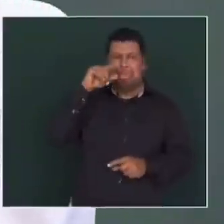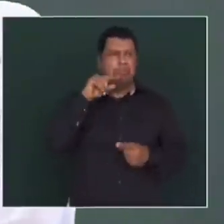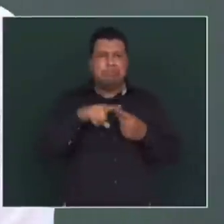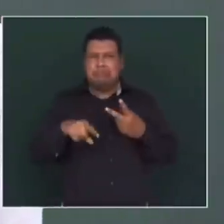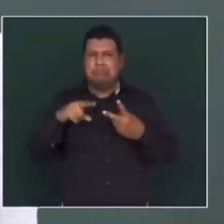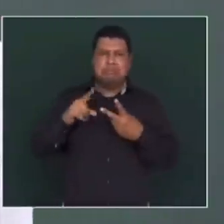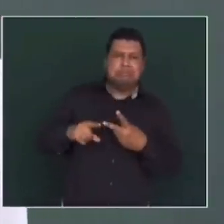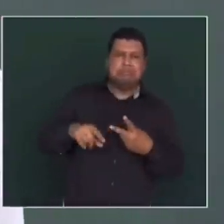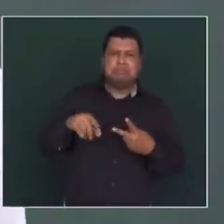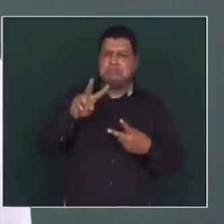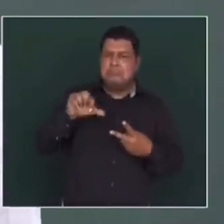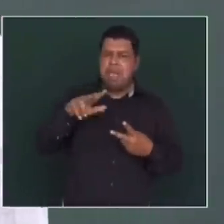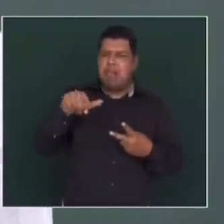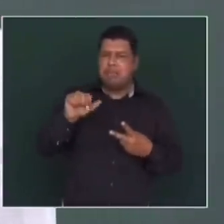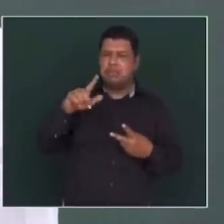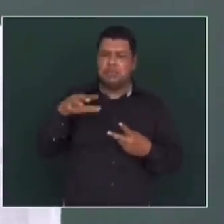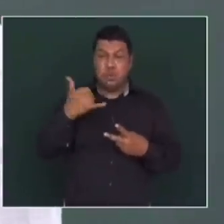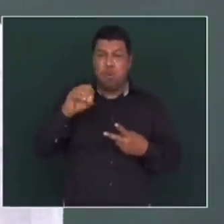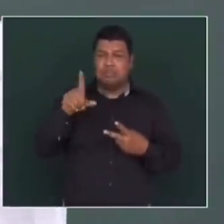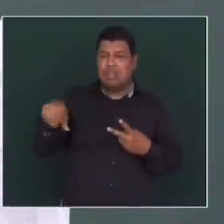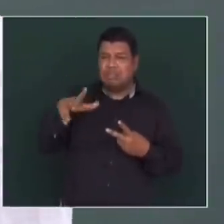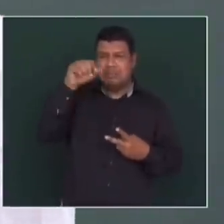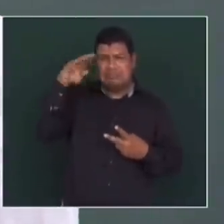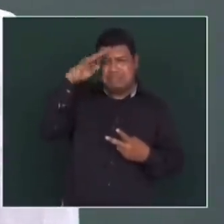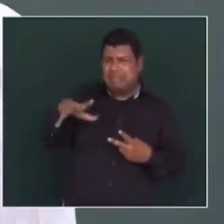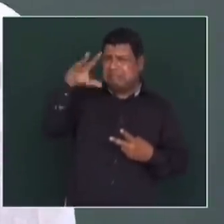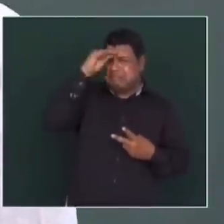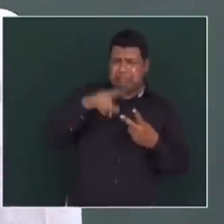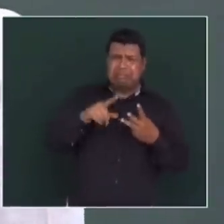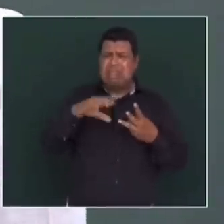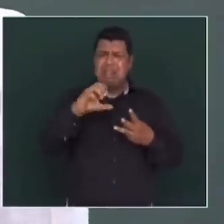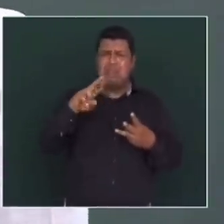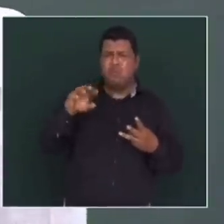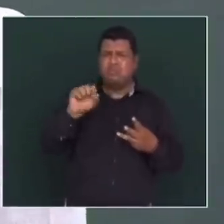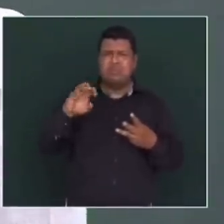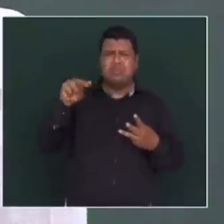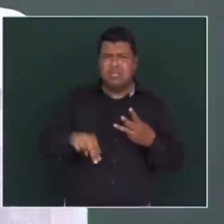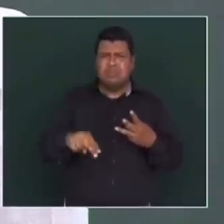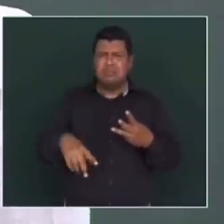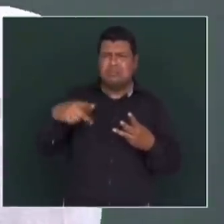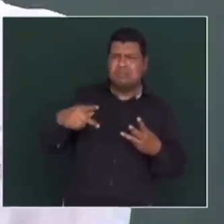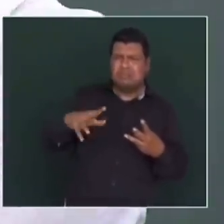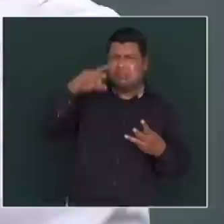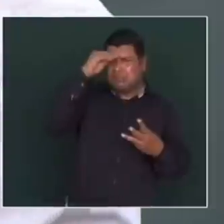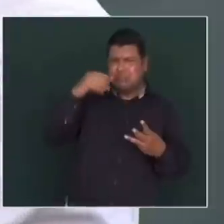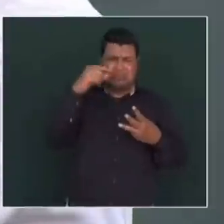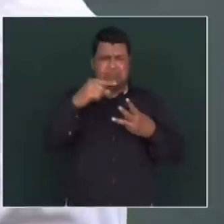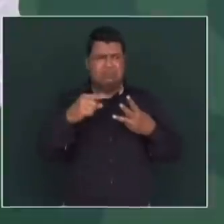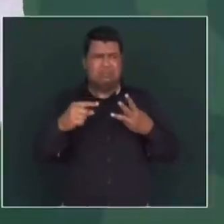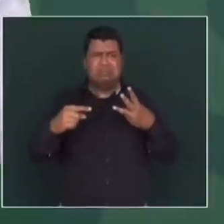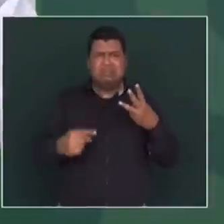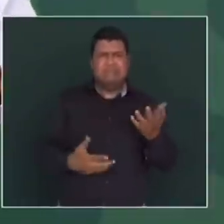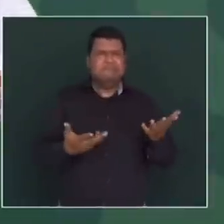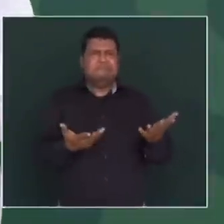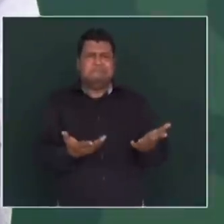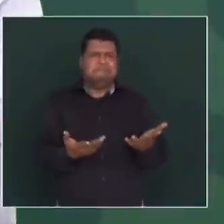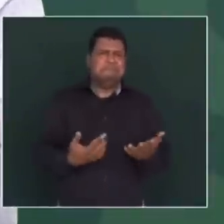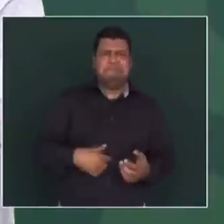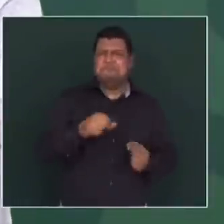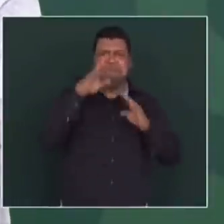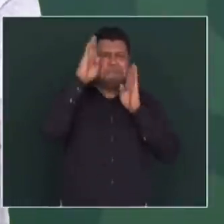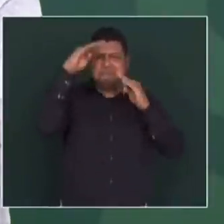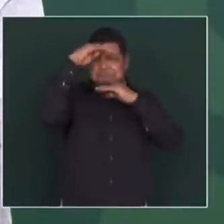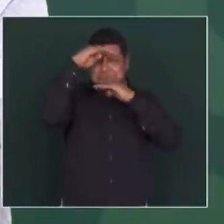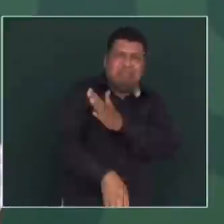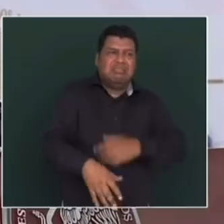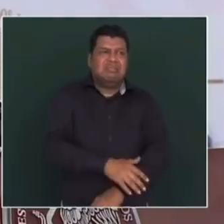como piensa Vargas Llosa, como piensa Krause. Forman parte del pensamiento conservador